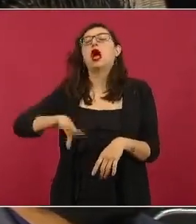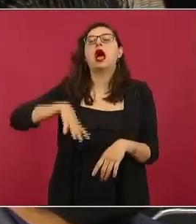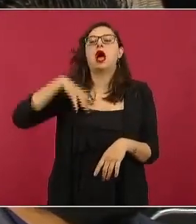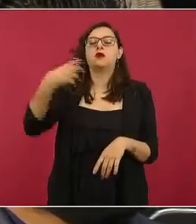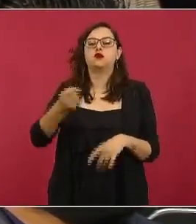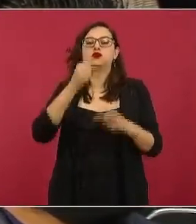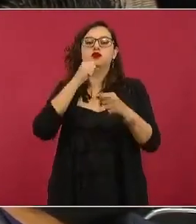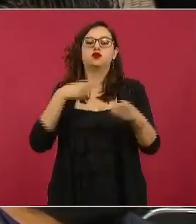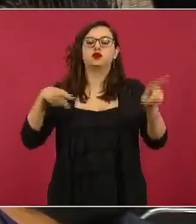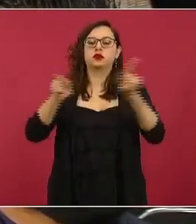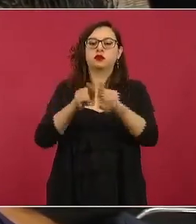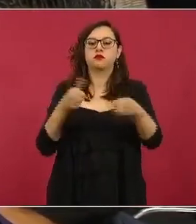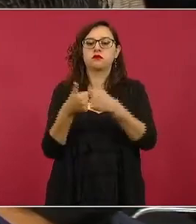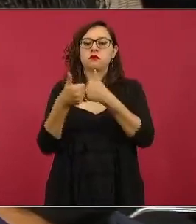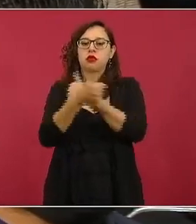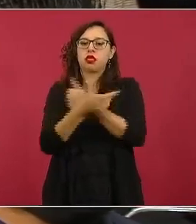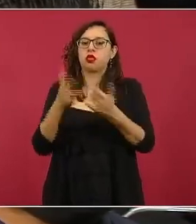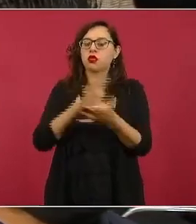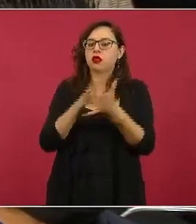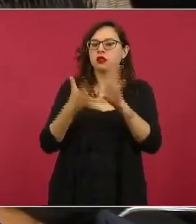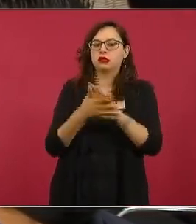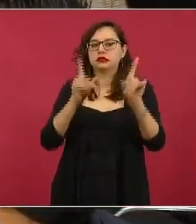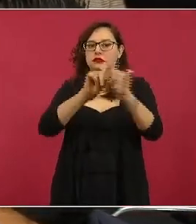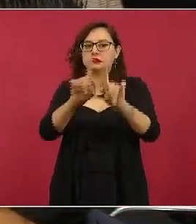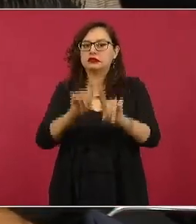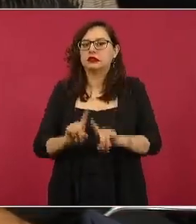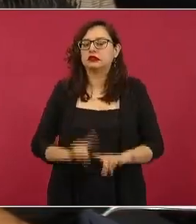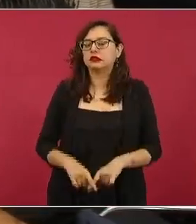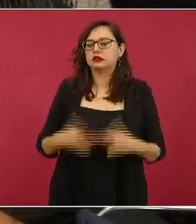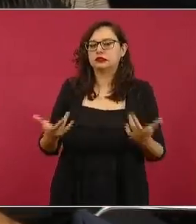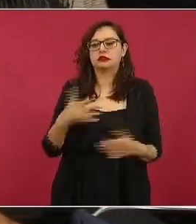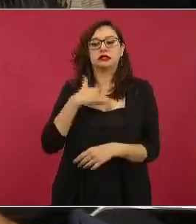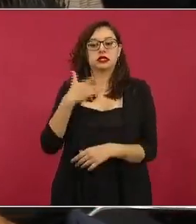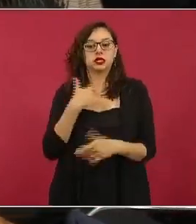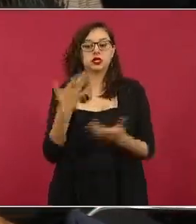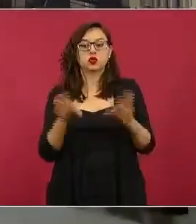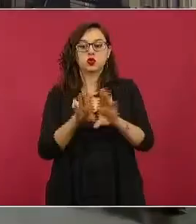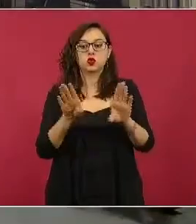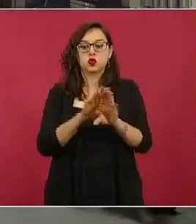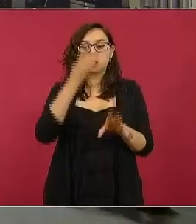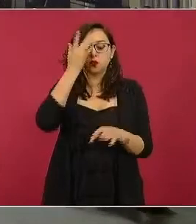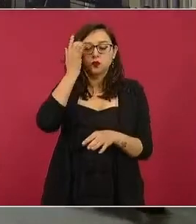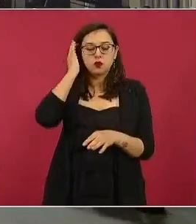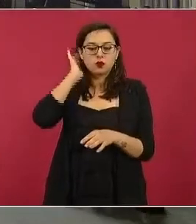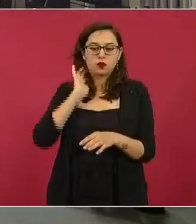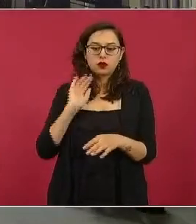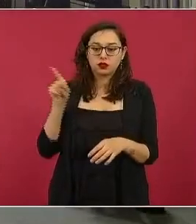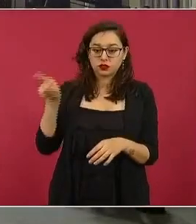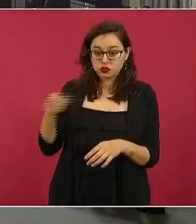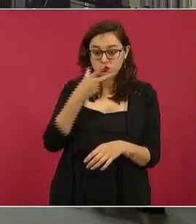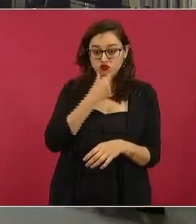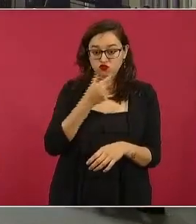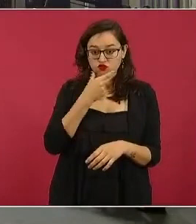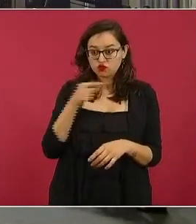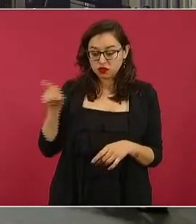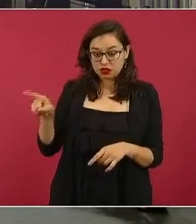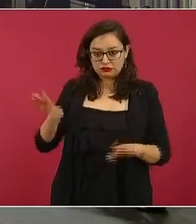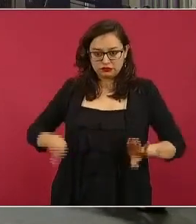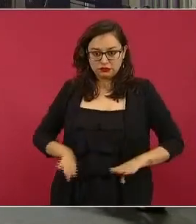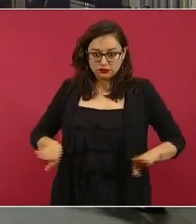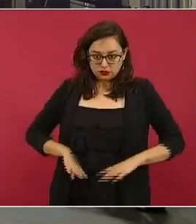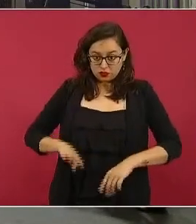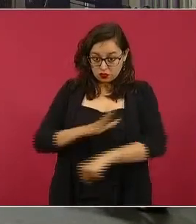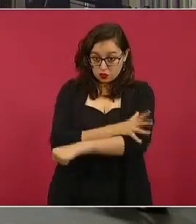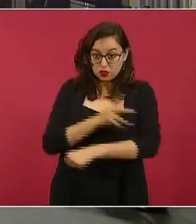tráfico de influencias preguntarle si usted considera que un fiscal que hace este tipo de situaciones son estos sobre todo